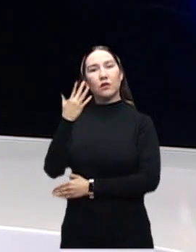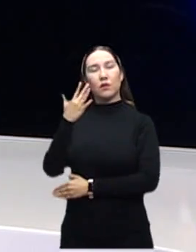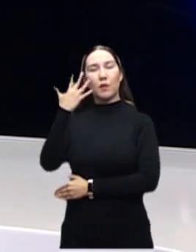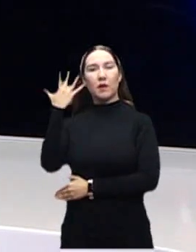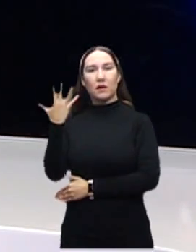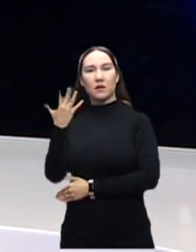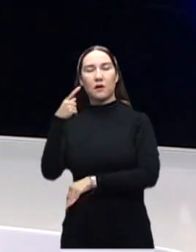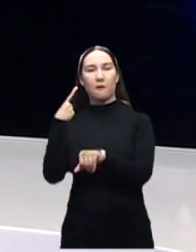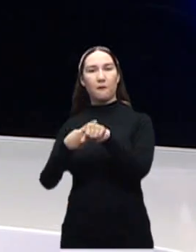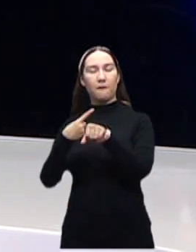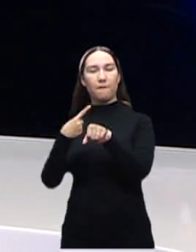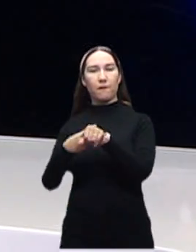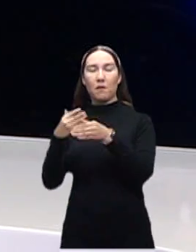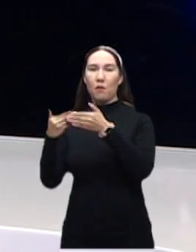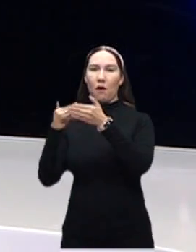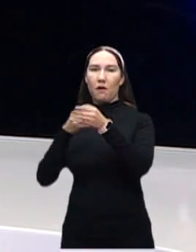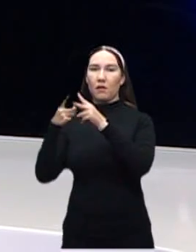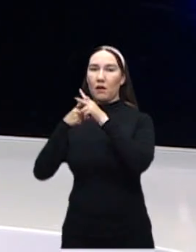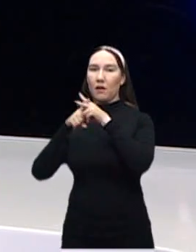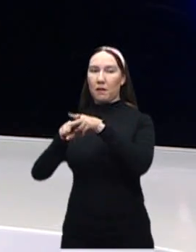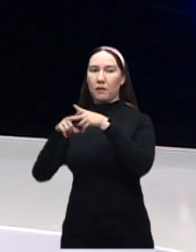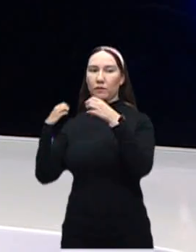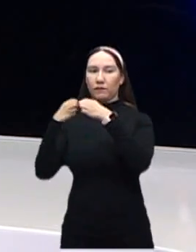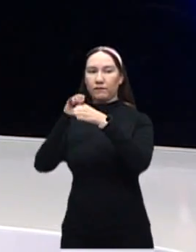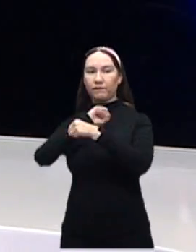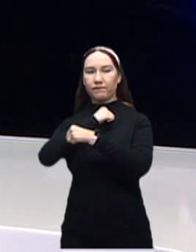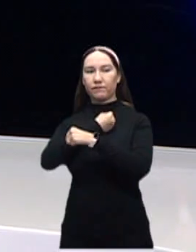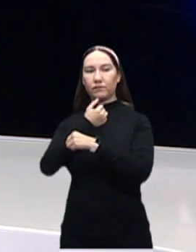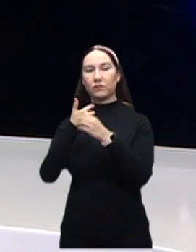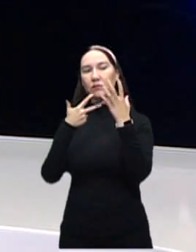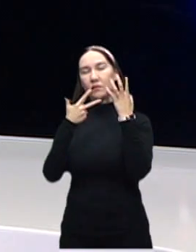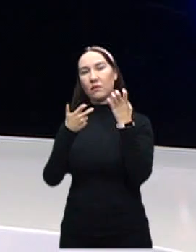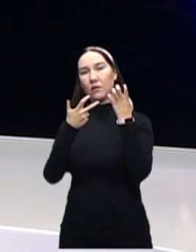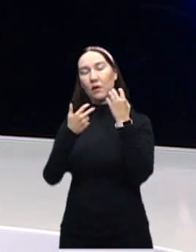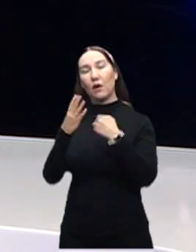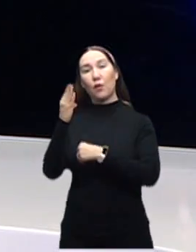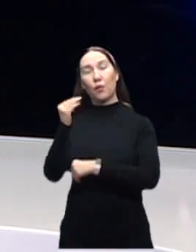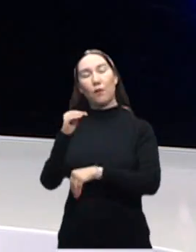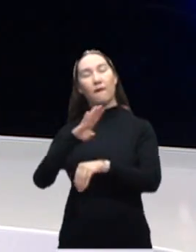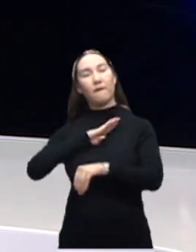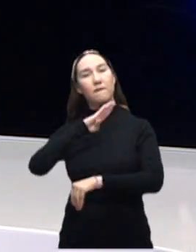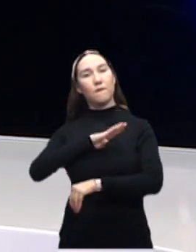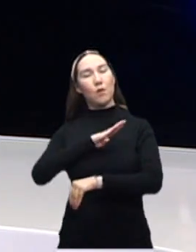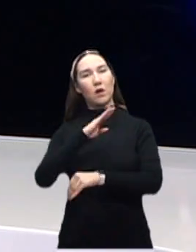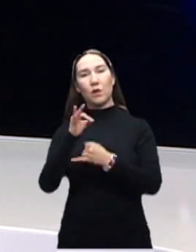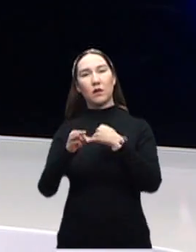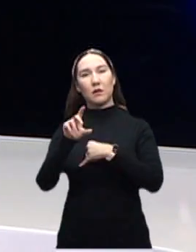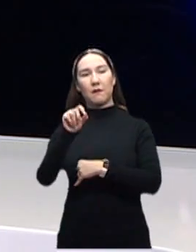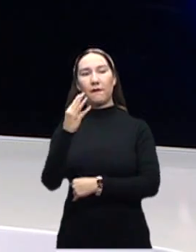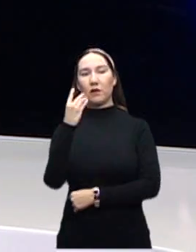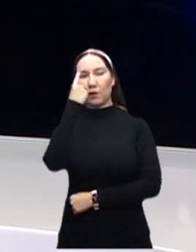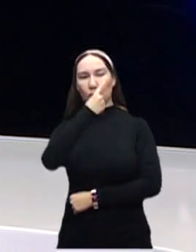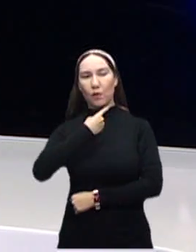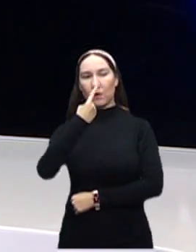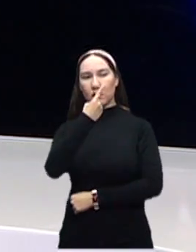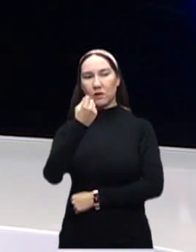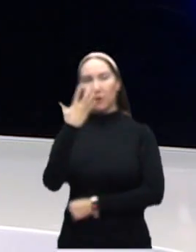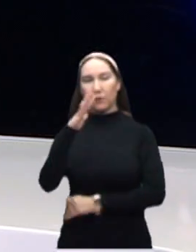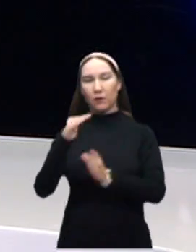casos desde que iniciara la pandemia, 800 nuevas muertes en estas últimas 24 horas, 110